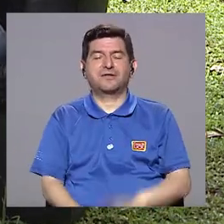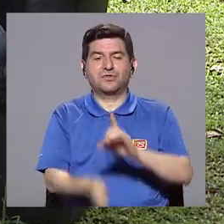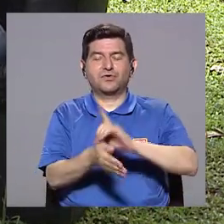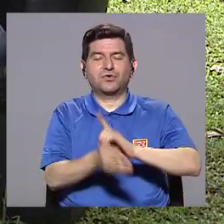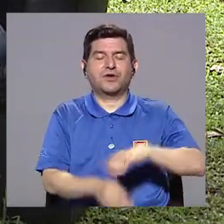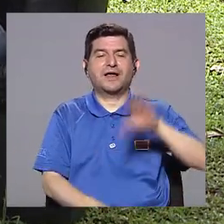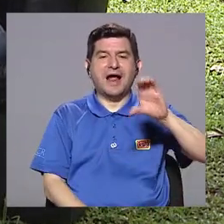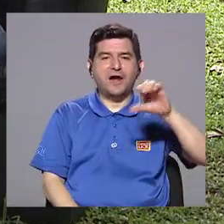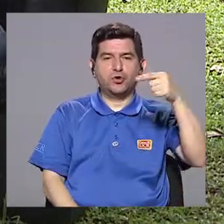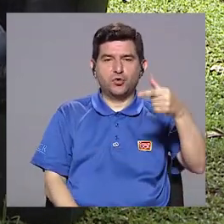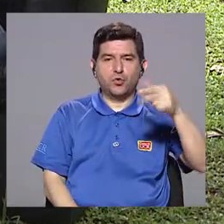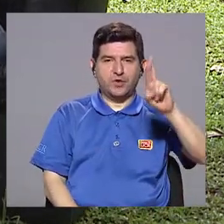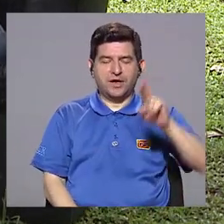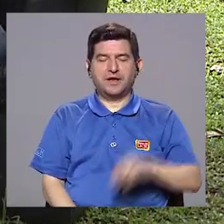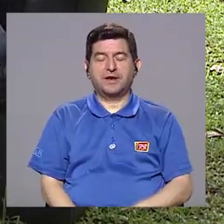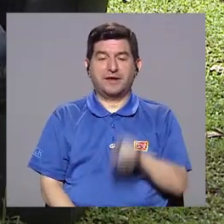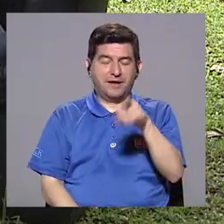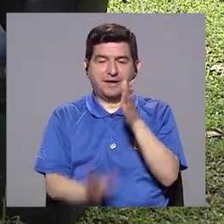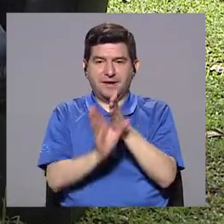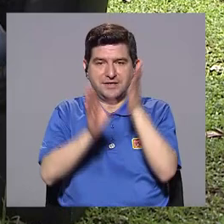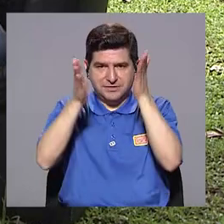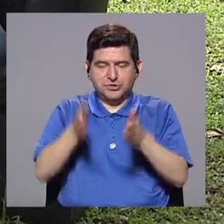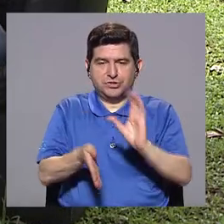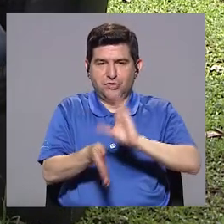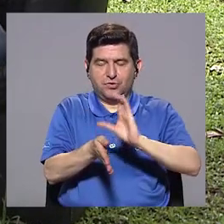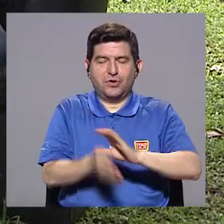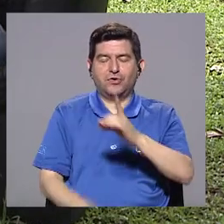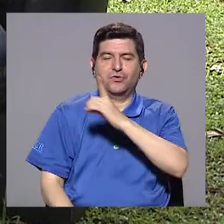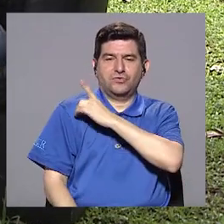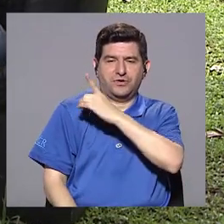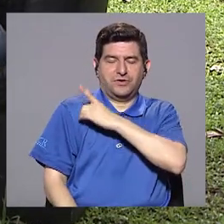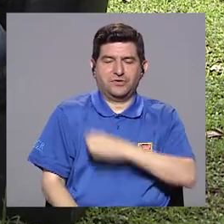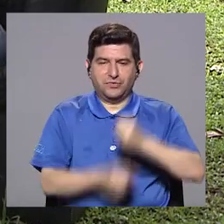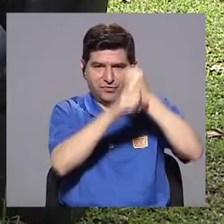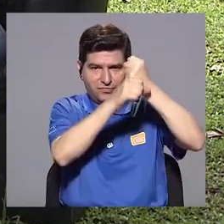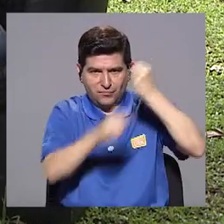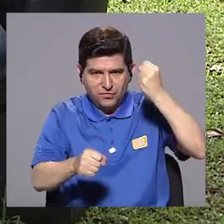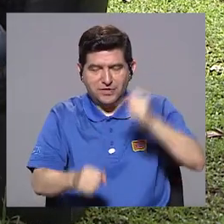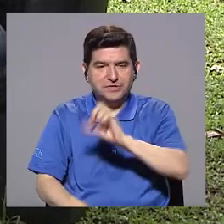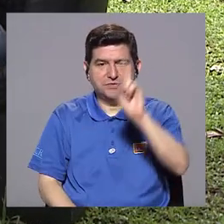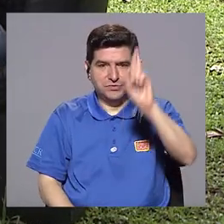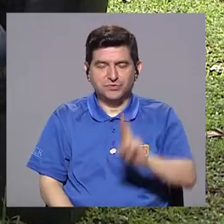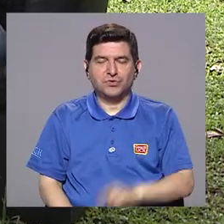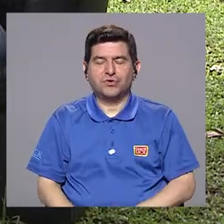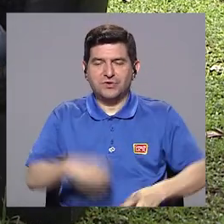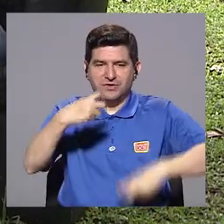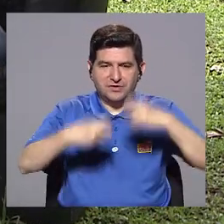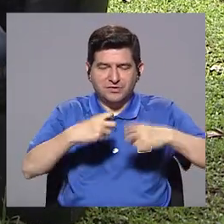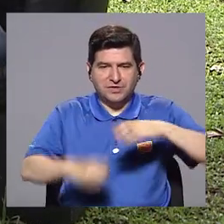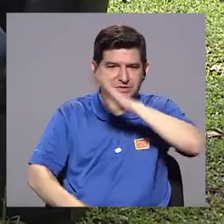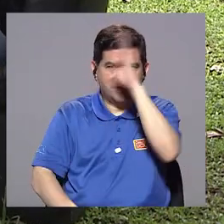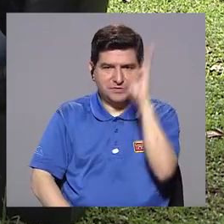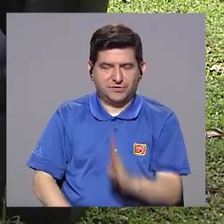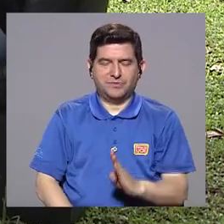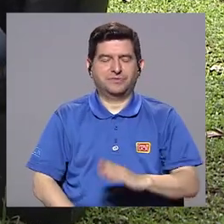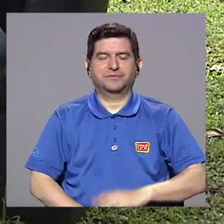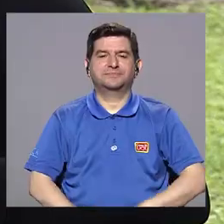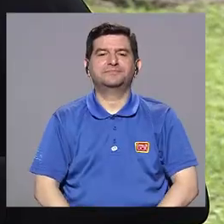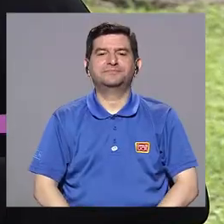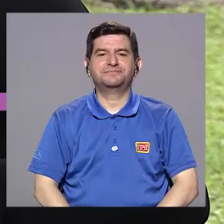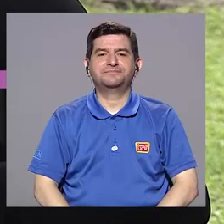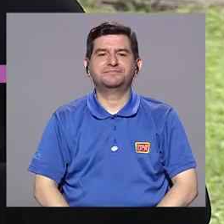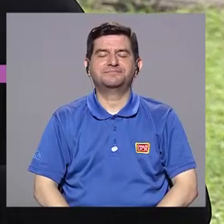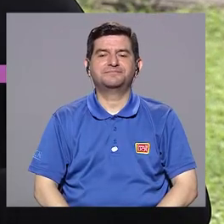Carlos Grutner Ramírez, el psicólogo clínico, además director ejecutivo de la Fundación Constalvicense de Trastorno Bipolar de Costa Rica.